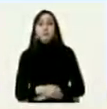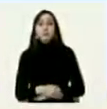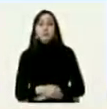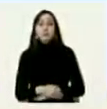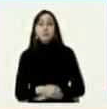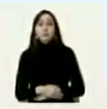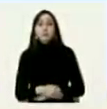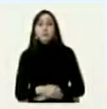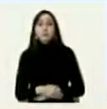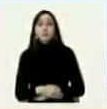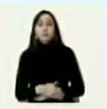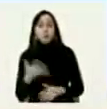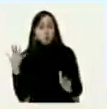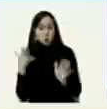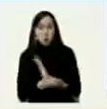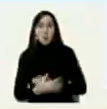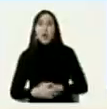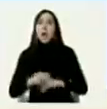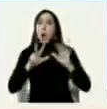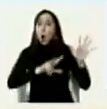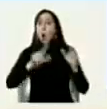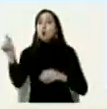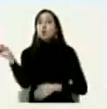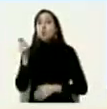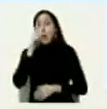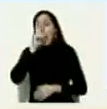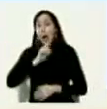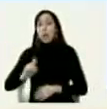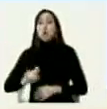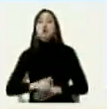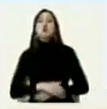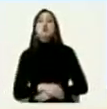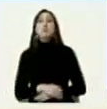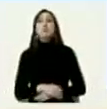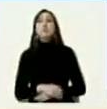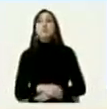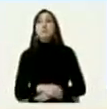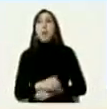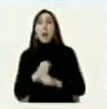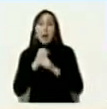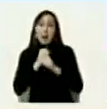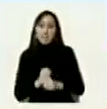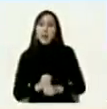durante estos ocho años siempre